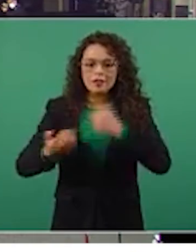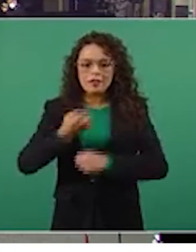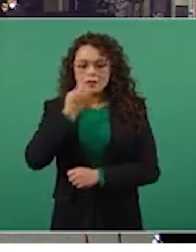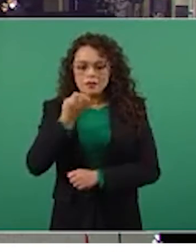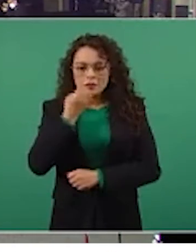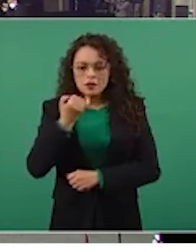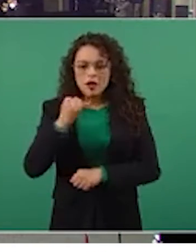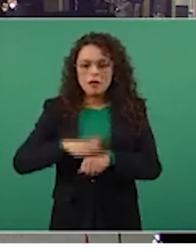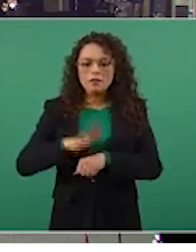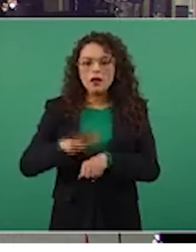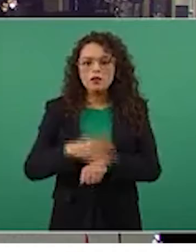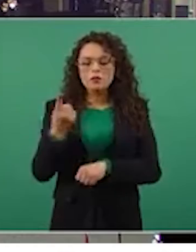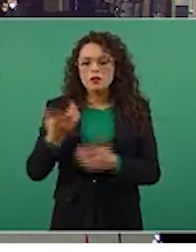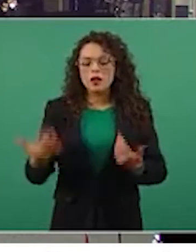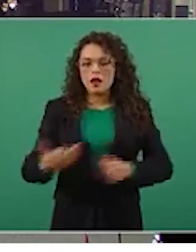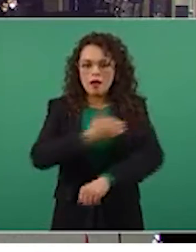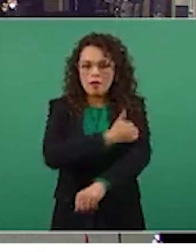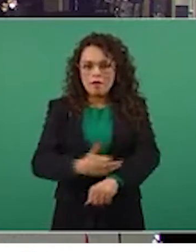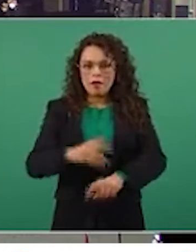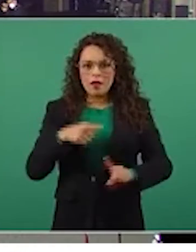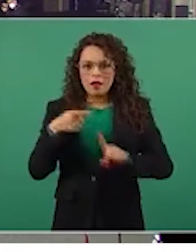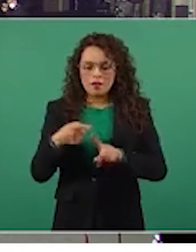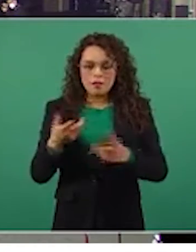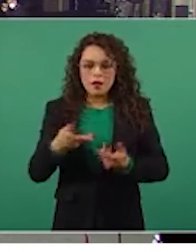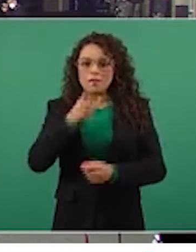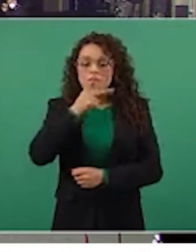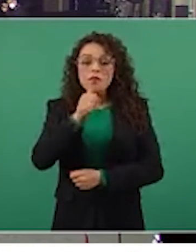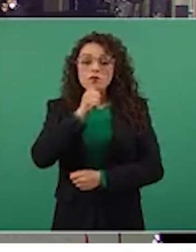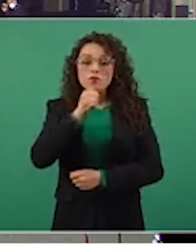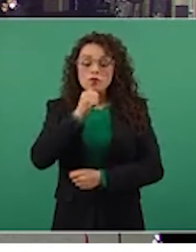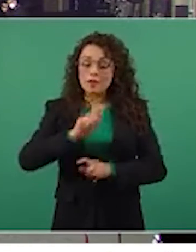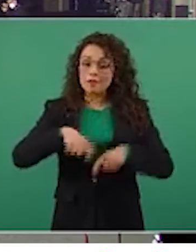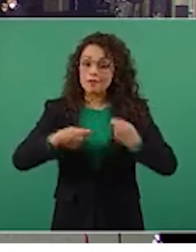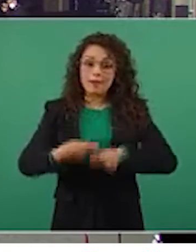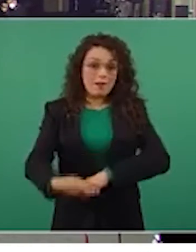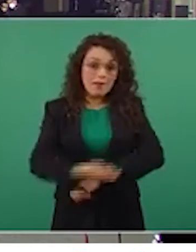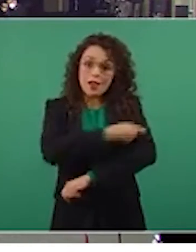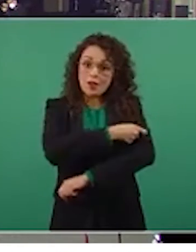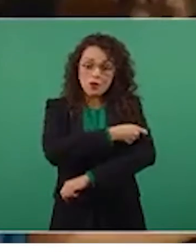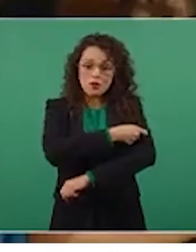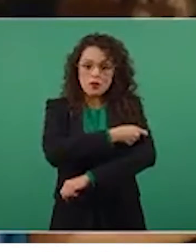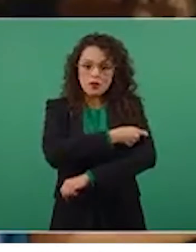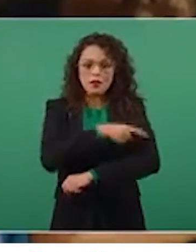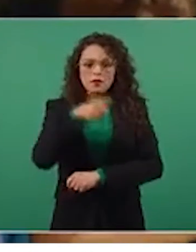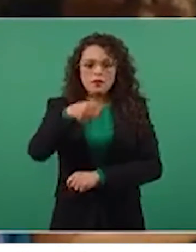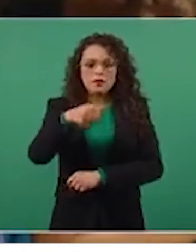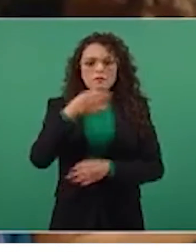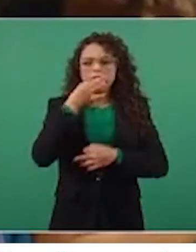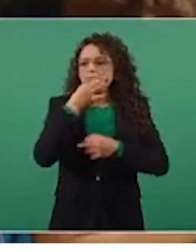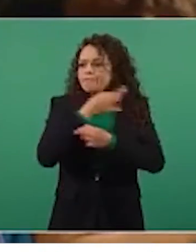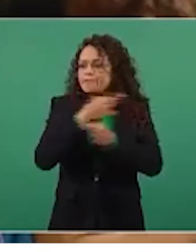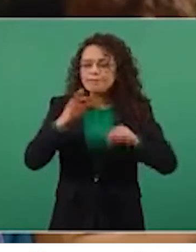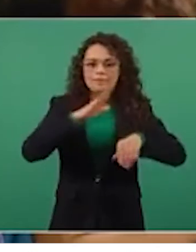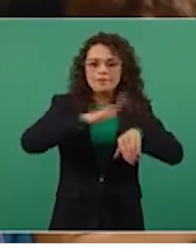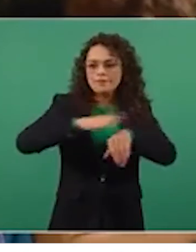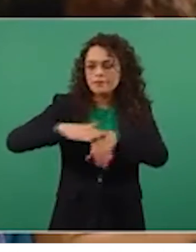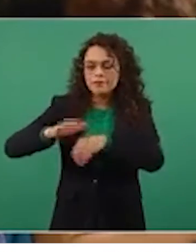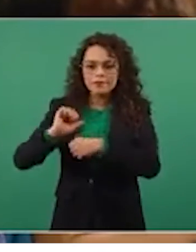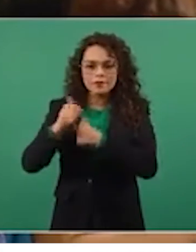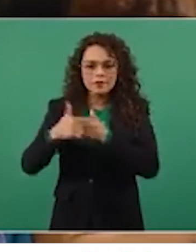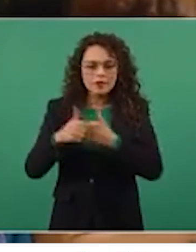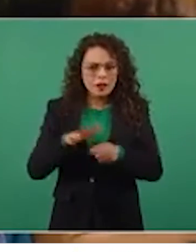aquellas familias donde los papás no están todavía vacunados. ¿Qué mensaje les daría? Si ustedes ya tienen algún